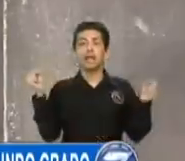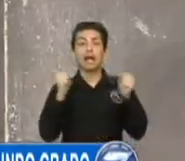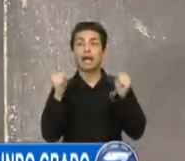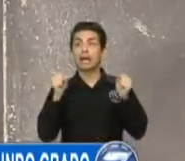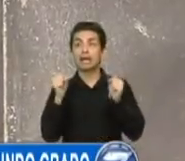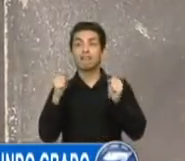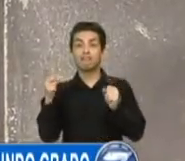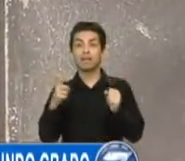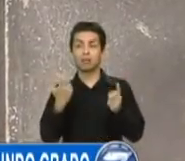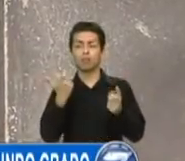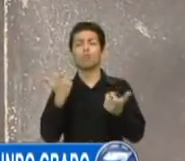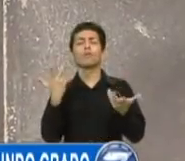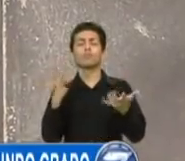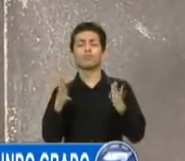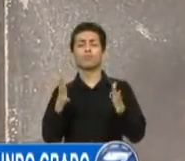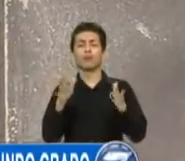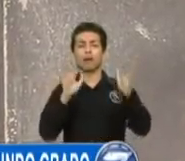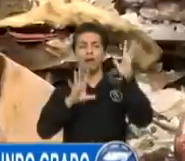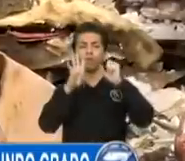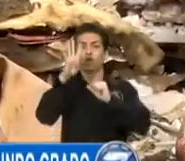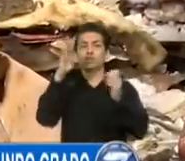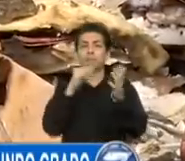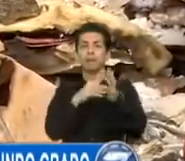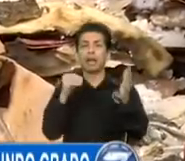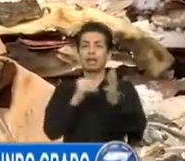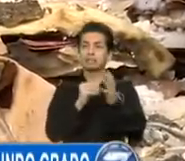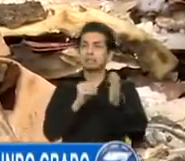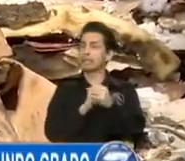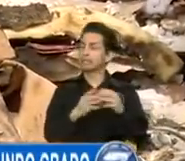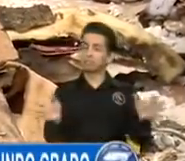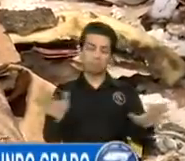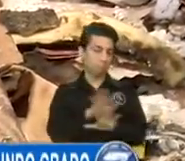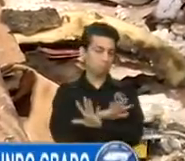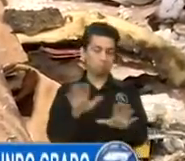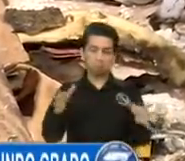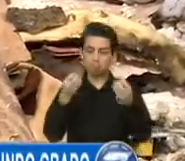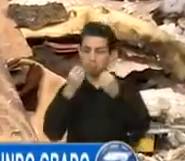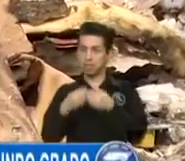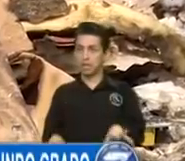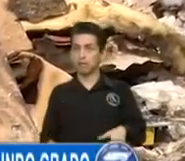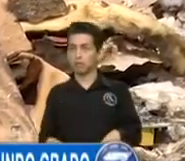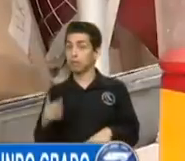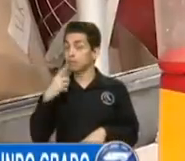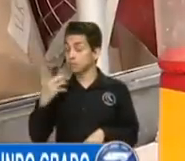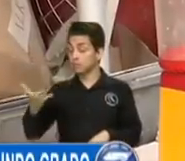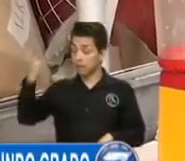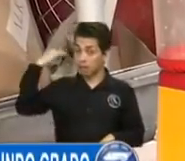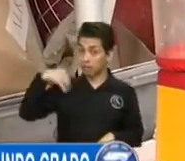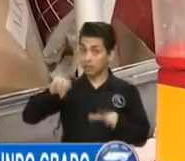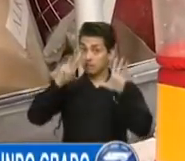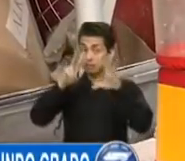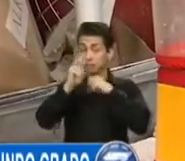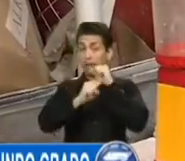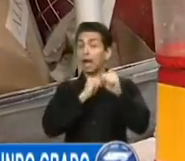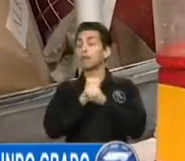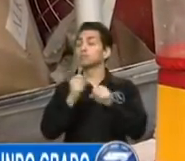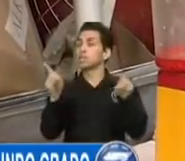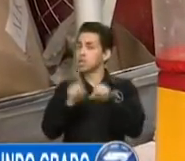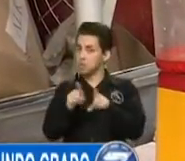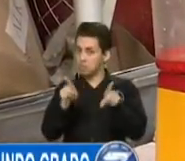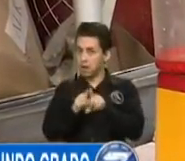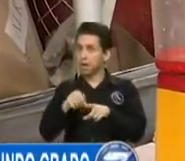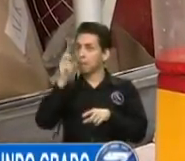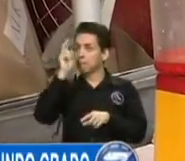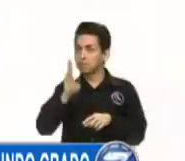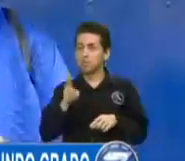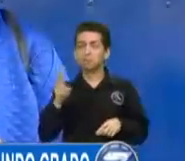totalmente. Sin embargo, no es la primera vez que esto ocurre. Hace siete años se produjo un incidente similar por la misma causa. Tengo miedo